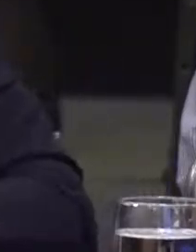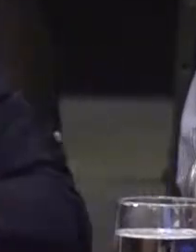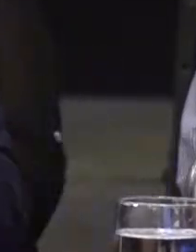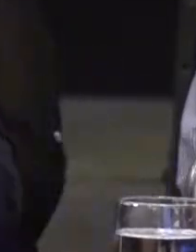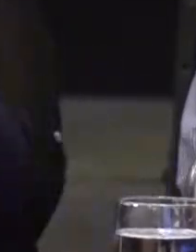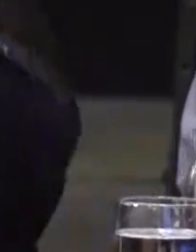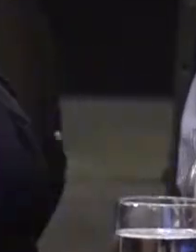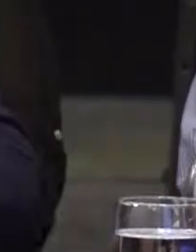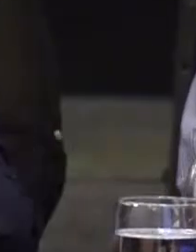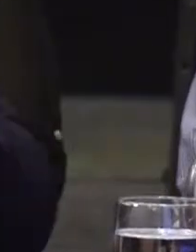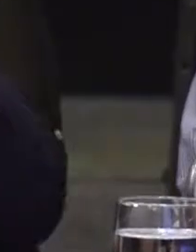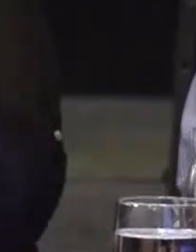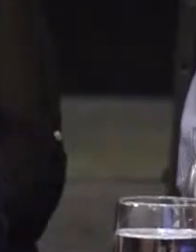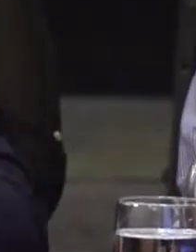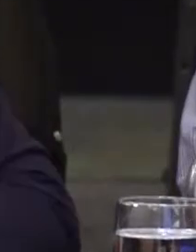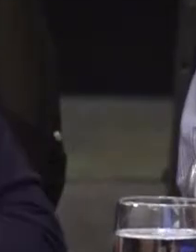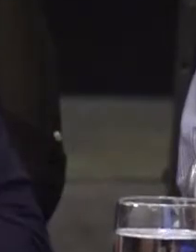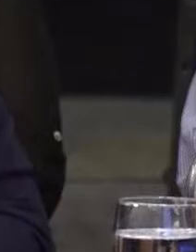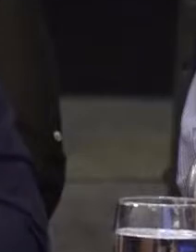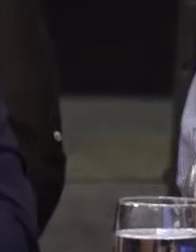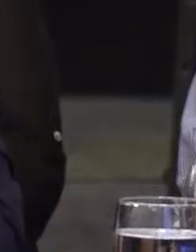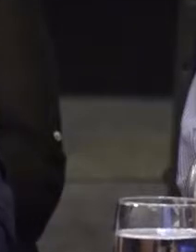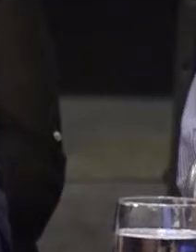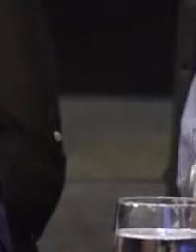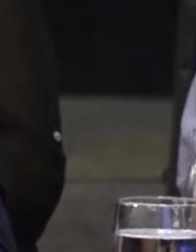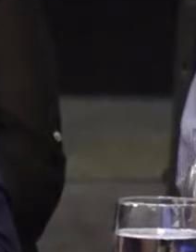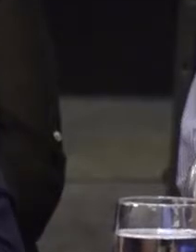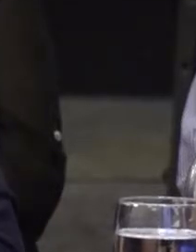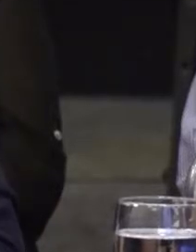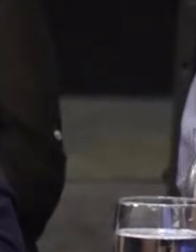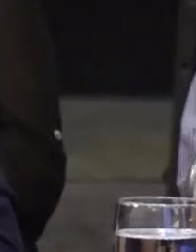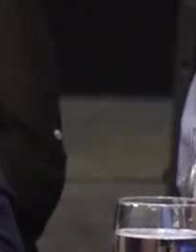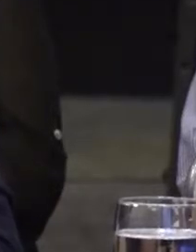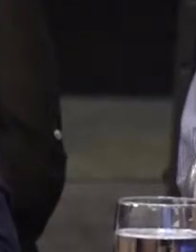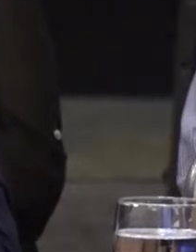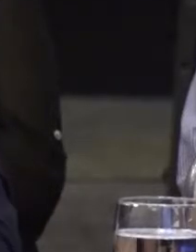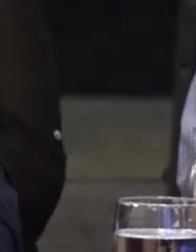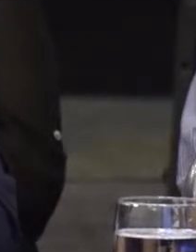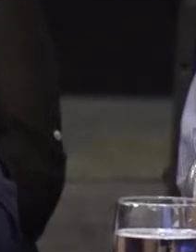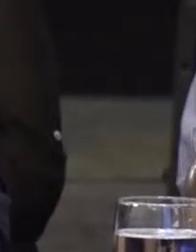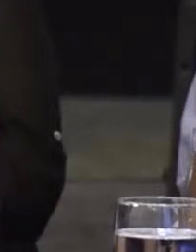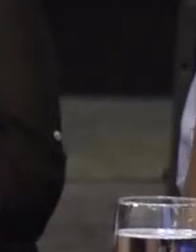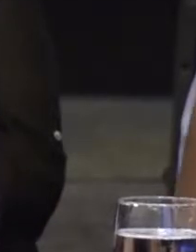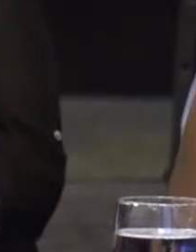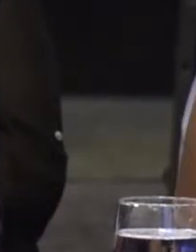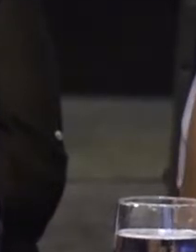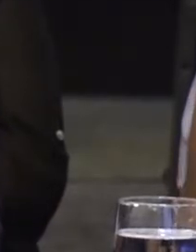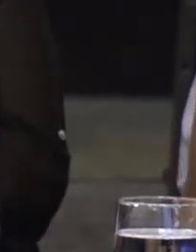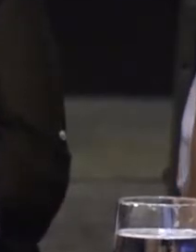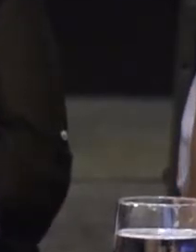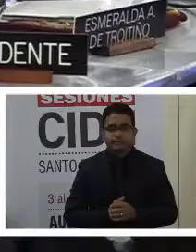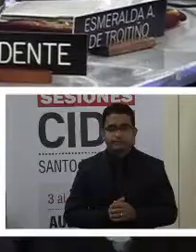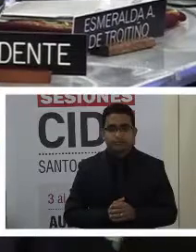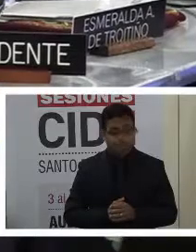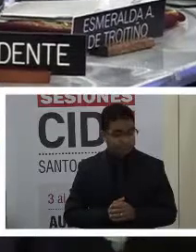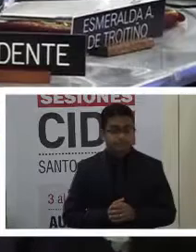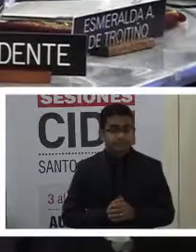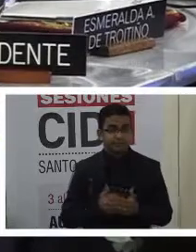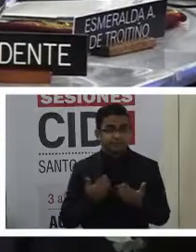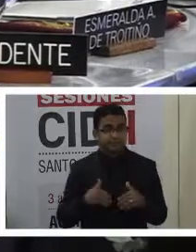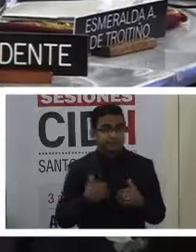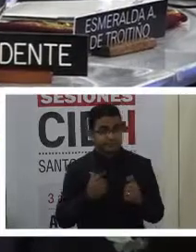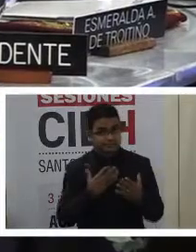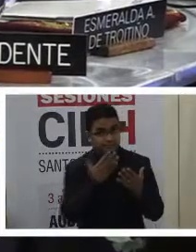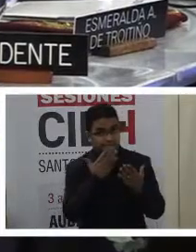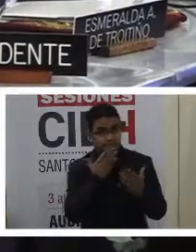garantizar una campaña política con accesibilidad y enfocándose en los derechos de nosotros. Muchas gracias. Muchísimas gracias.